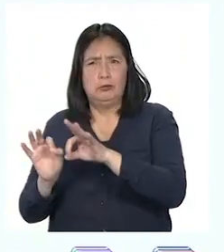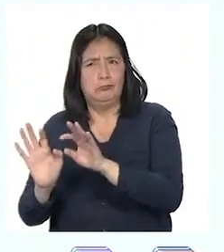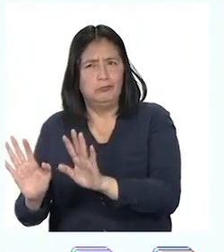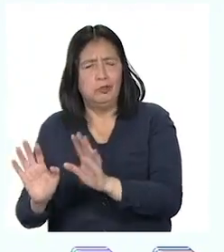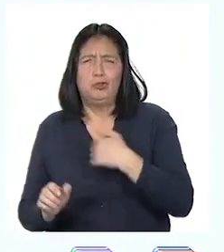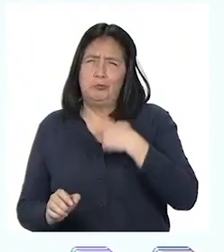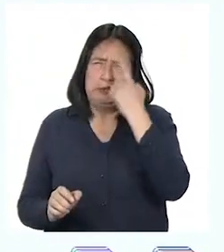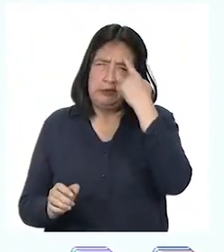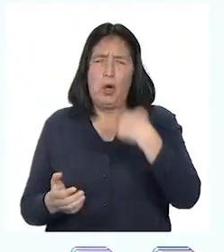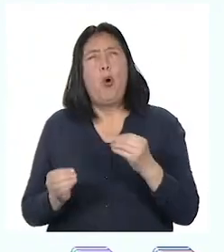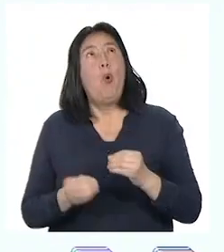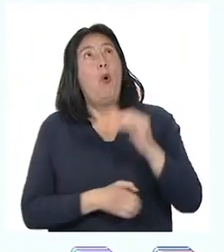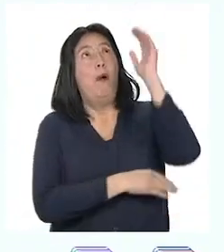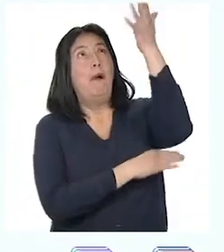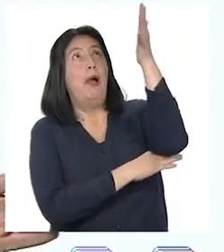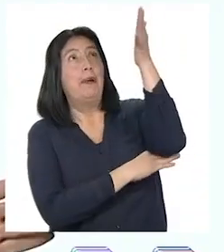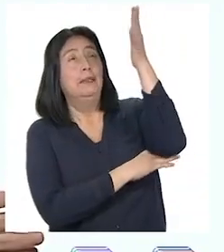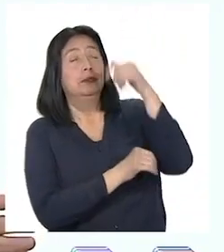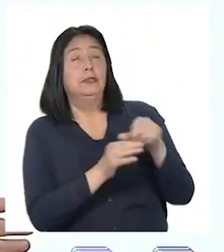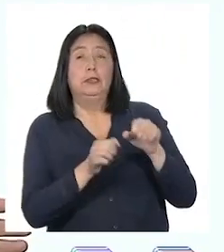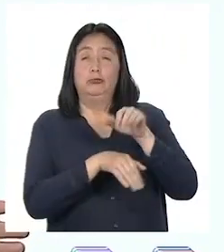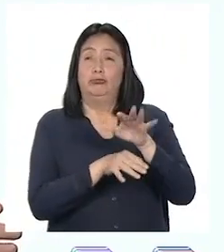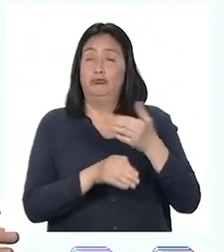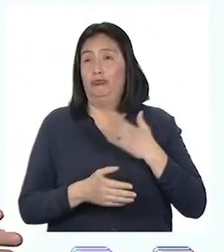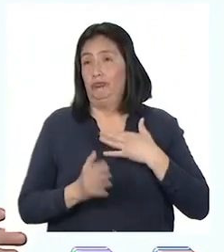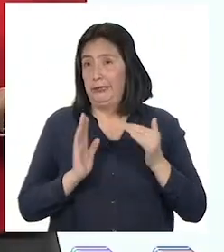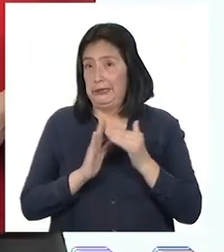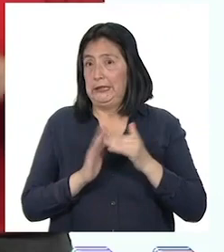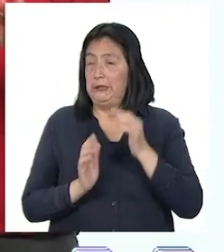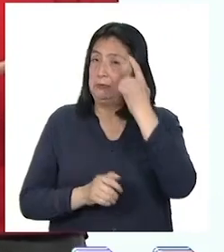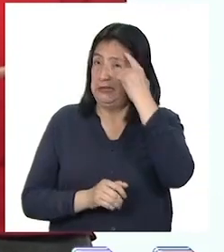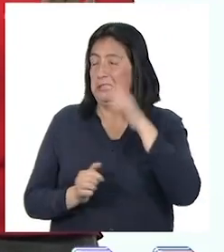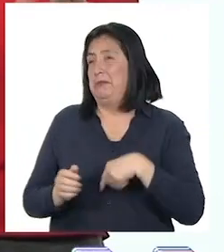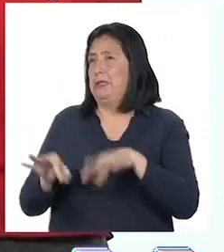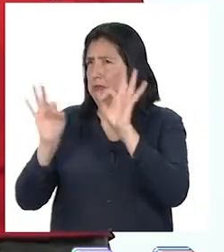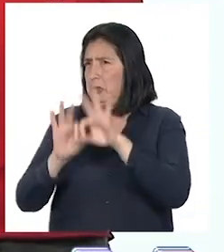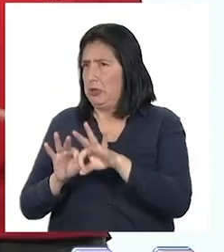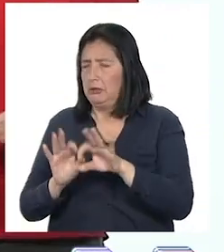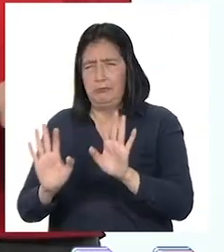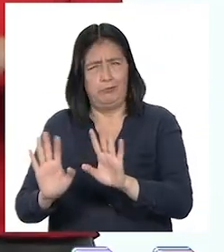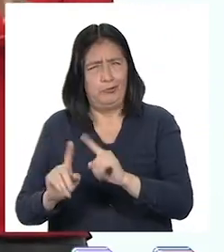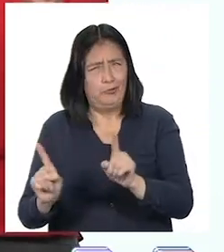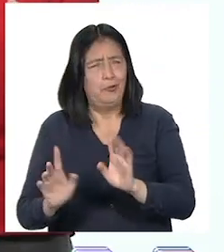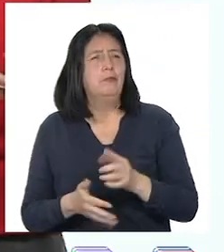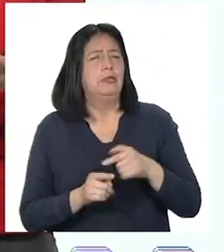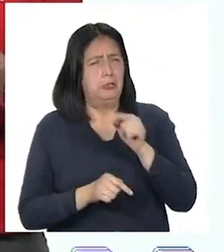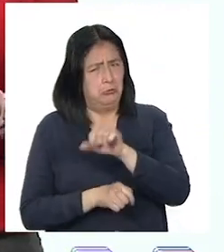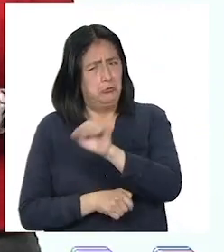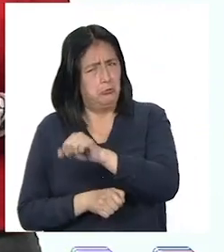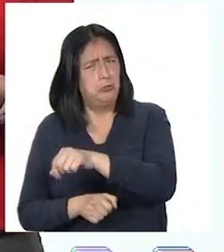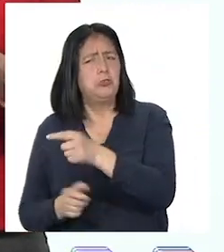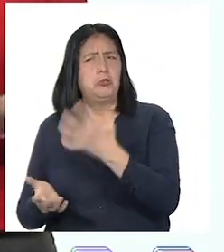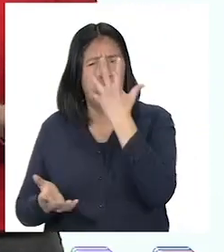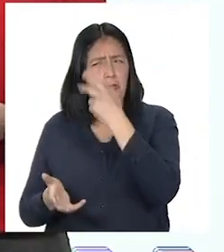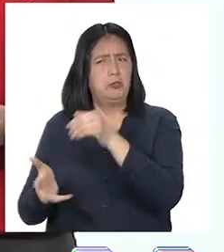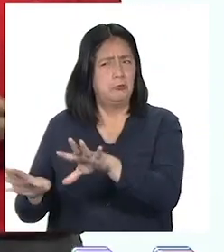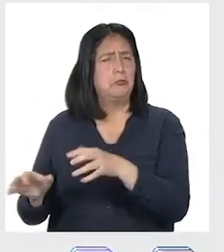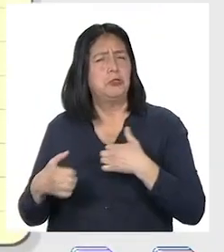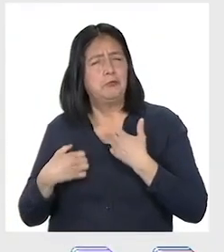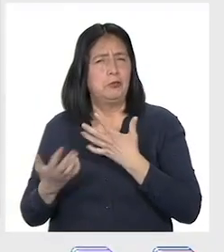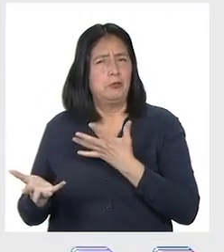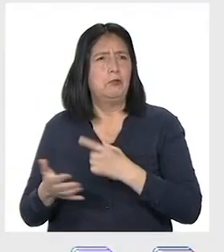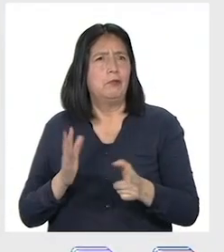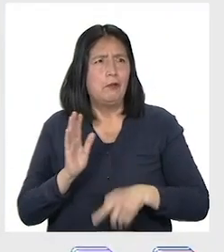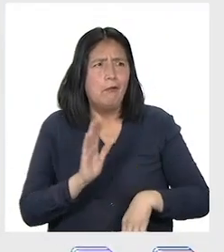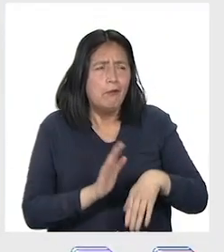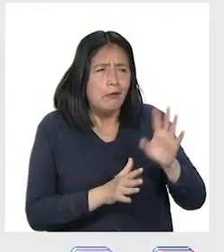o poner la bandera en mi casa durante todo julio, por ejemplo. Pero la verdad es que si bien todo esto es bien bonito y emotivo,